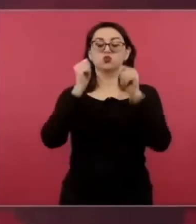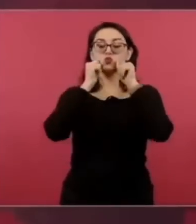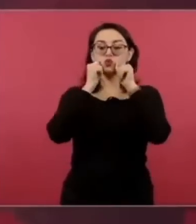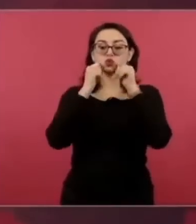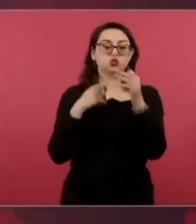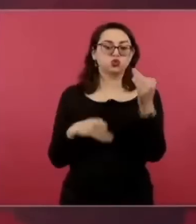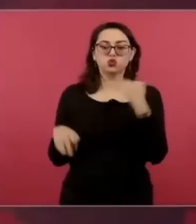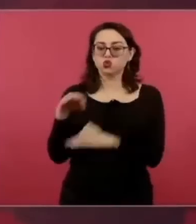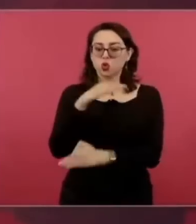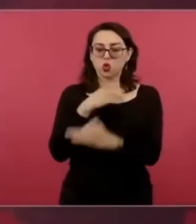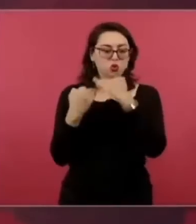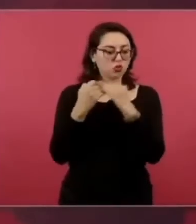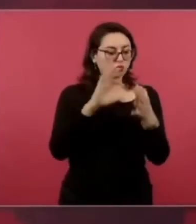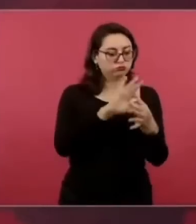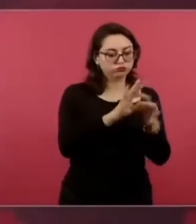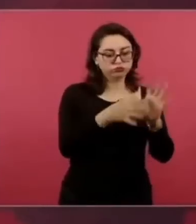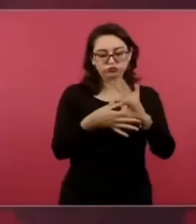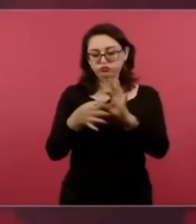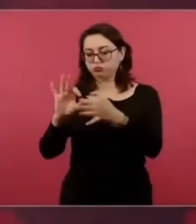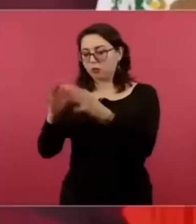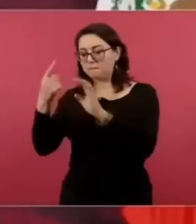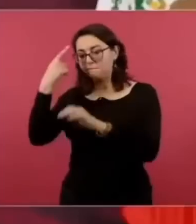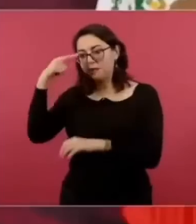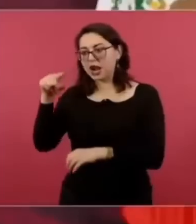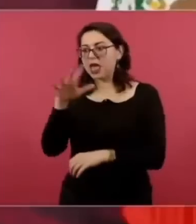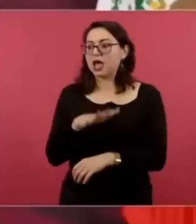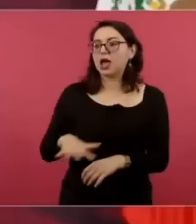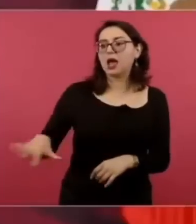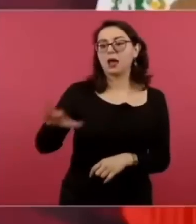Todo tiene que ver con la seguridad del pueblo.